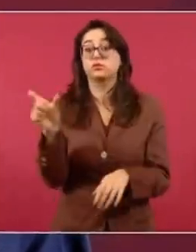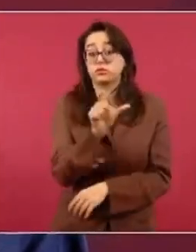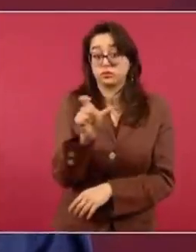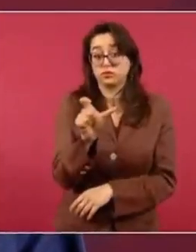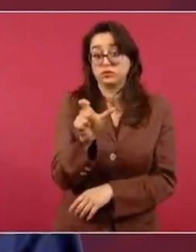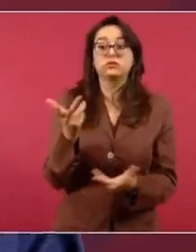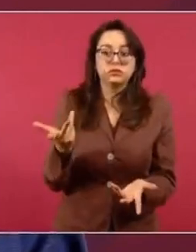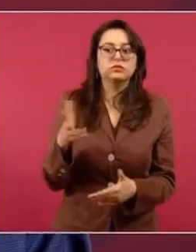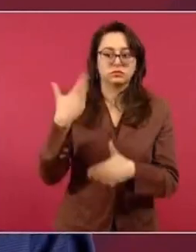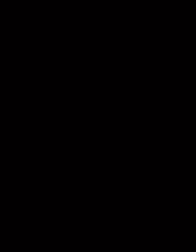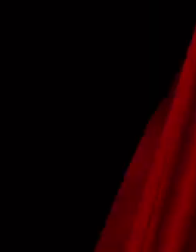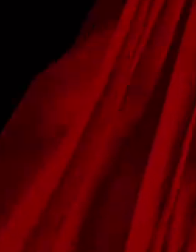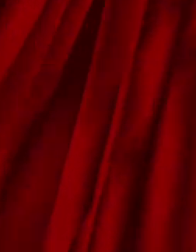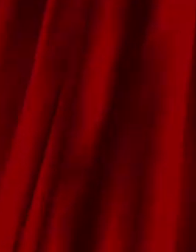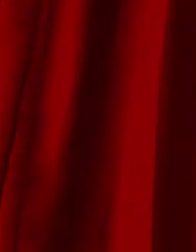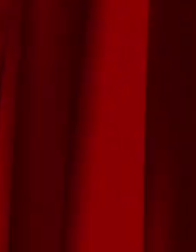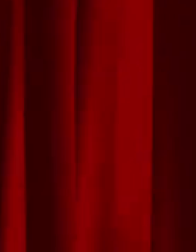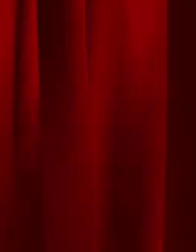pues tomar decisiones.